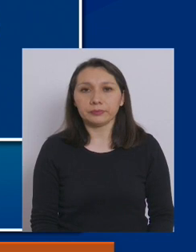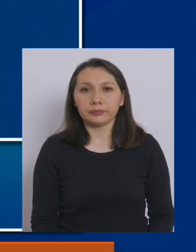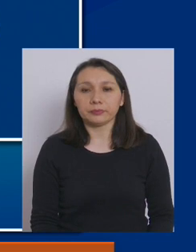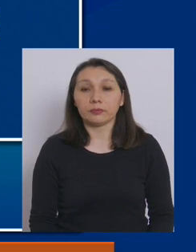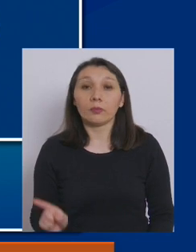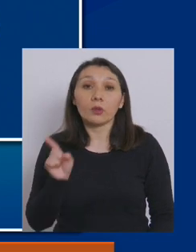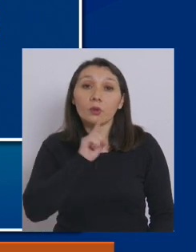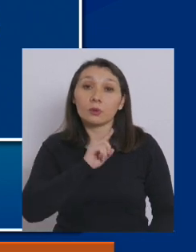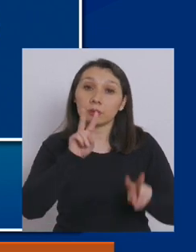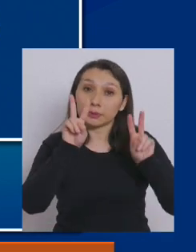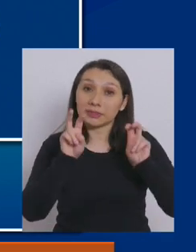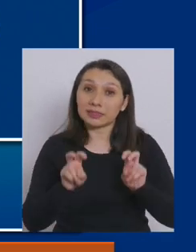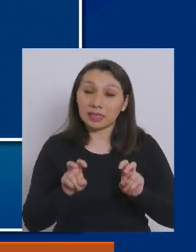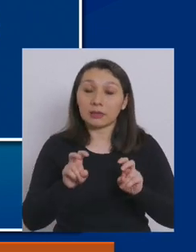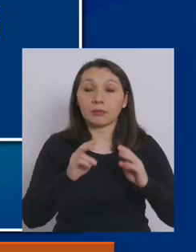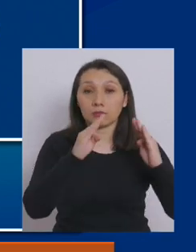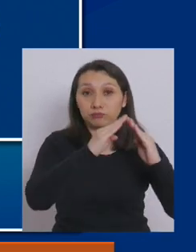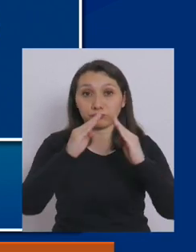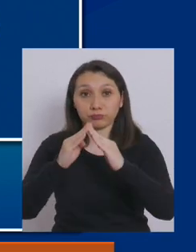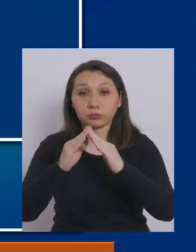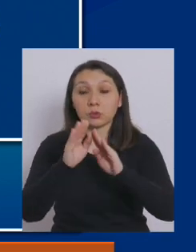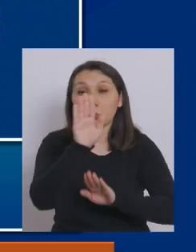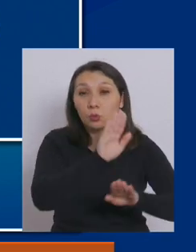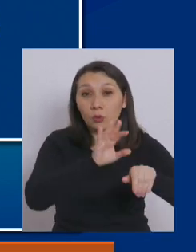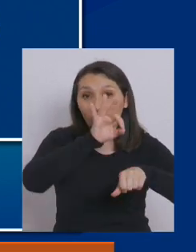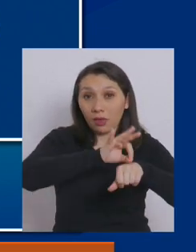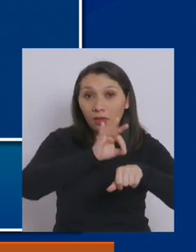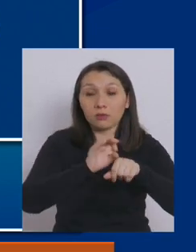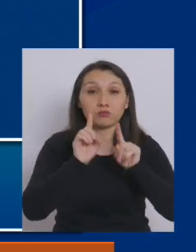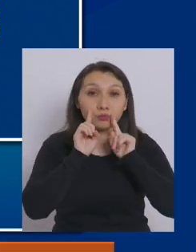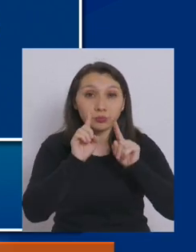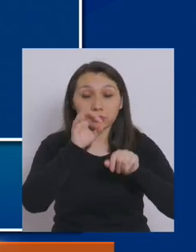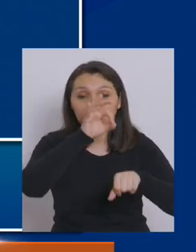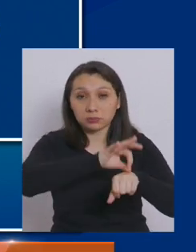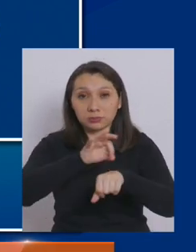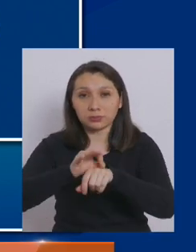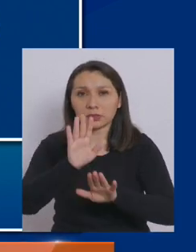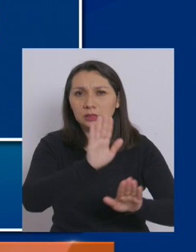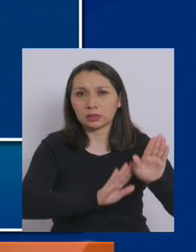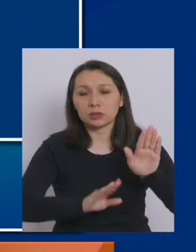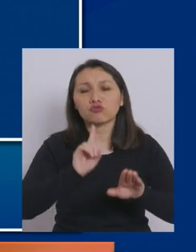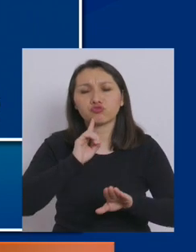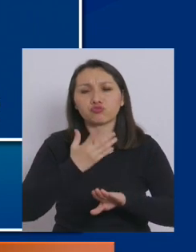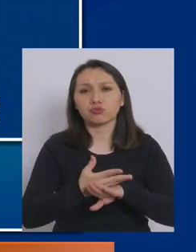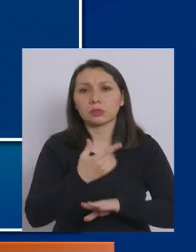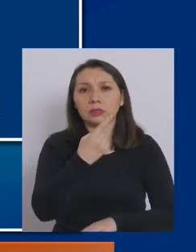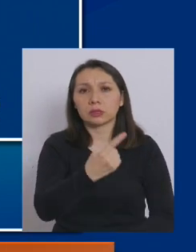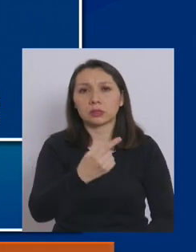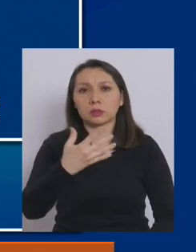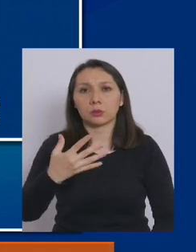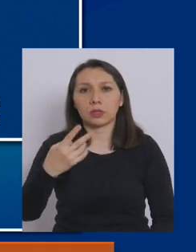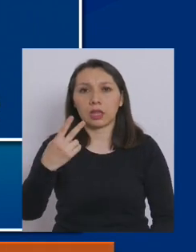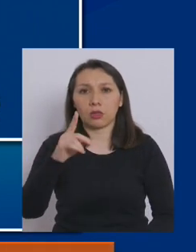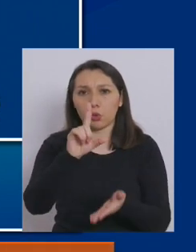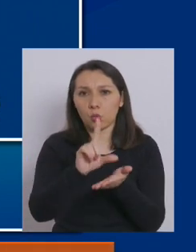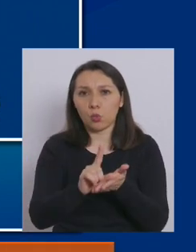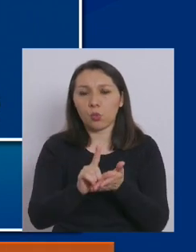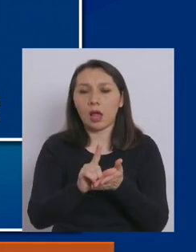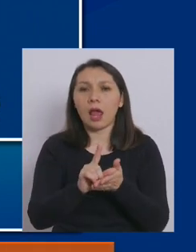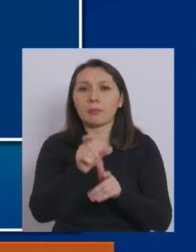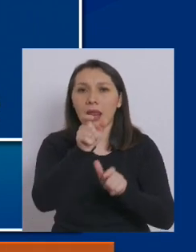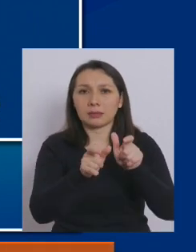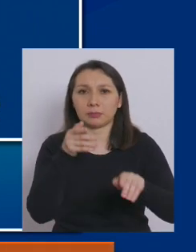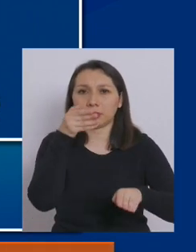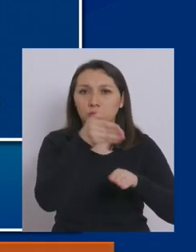Finalmente, con respecto a las residencias sanitarias, podemos decir que disponemos de 152 recintos de hospedaje